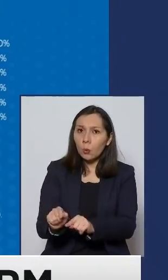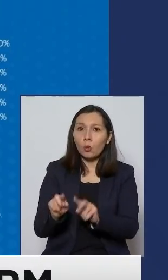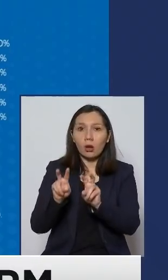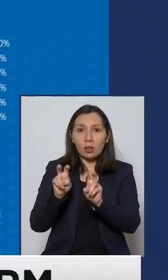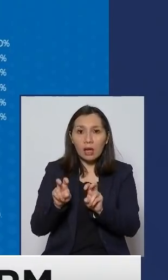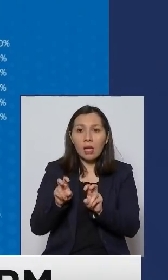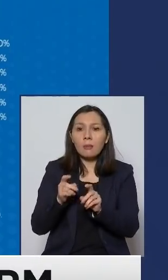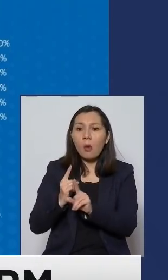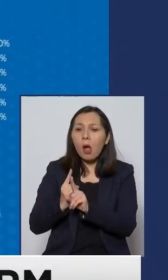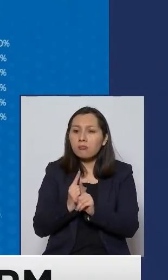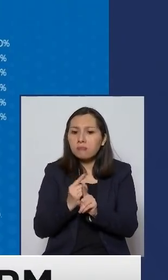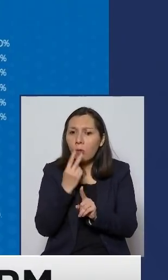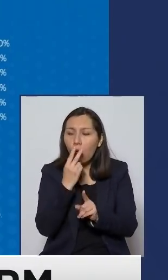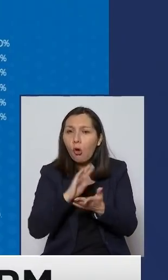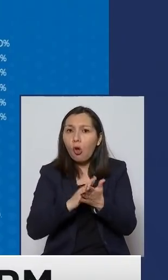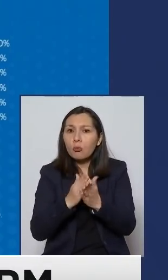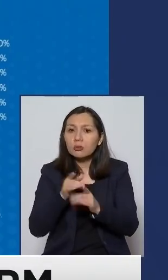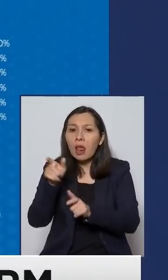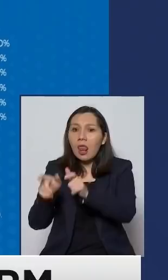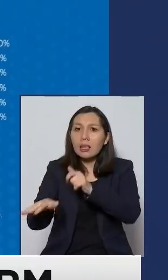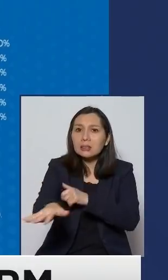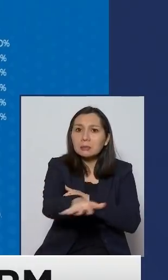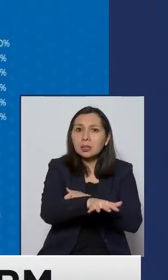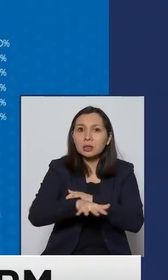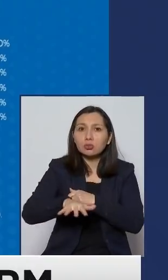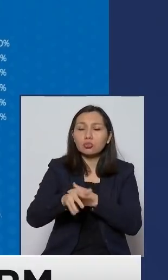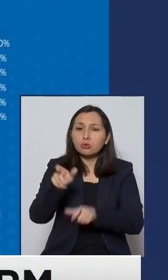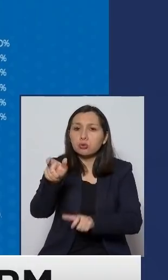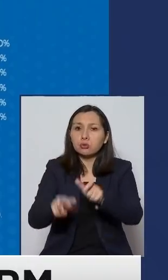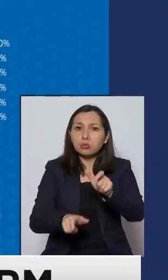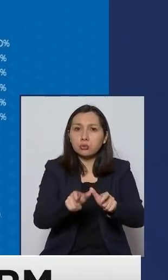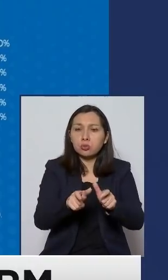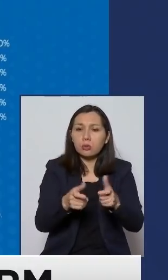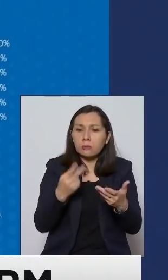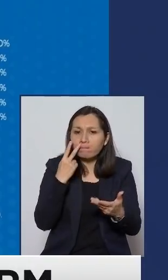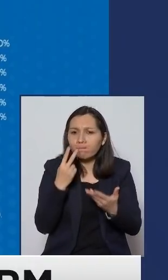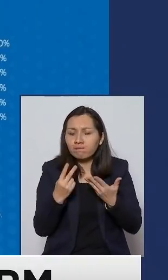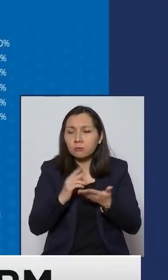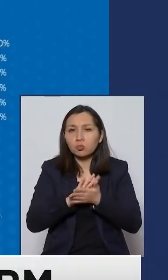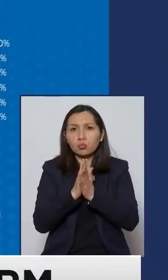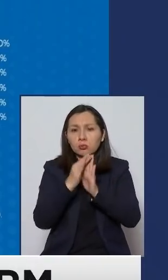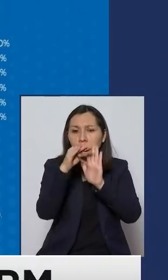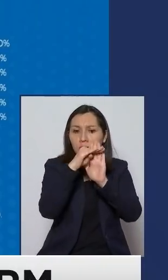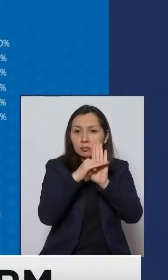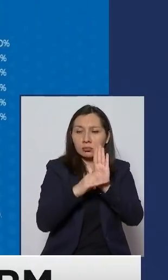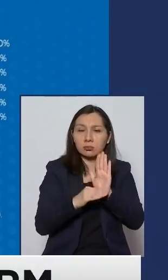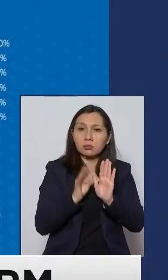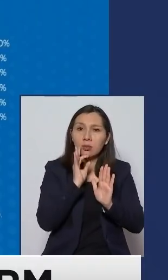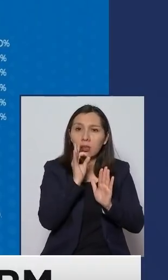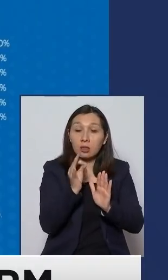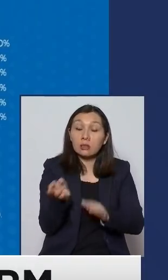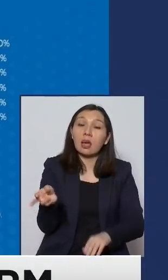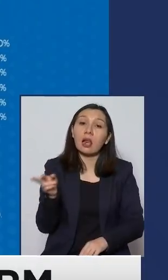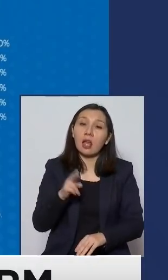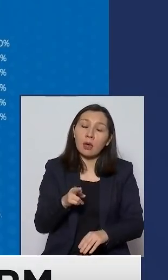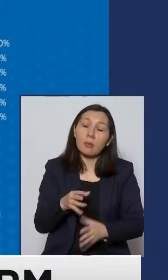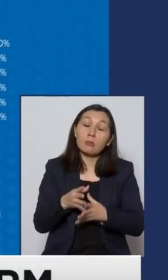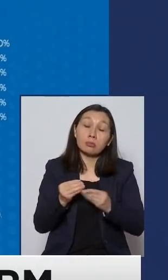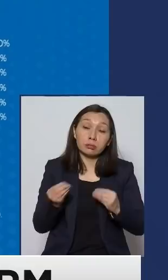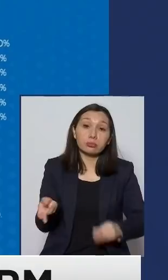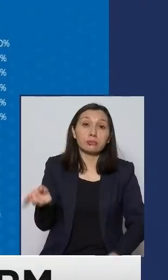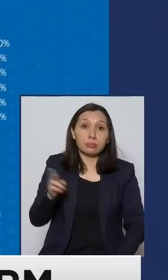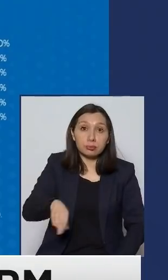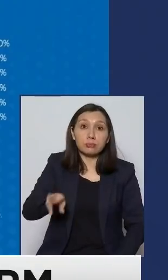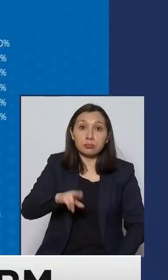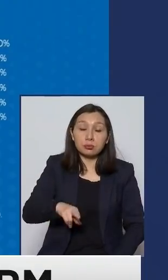al seguimiento comunitario social y de las personas de todas estas medidas que repetimos incansablemente